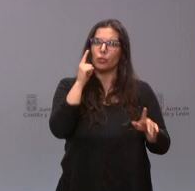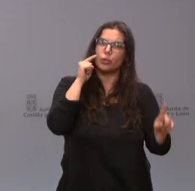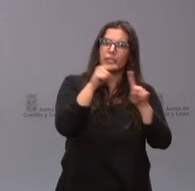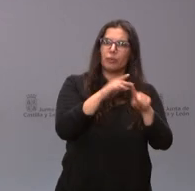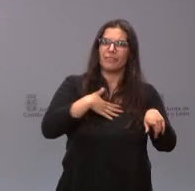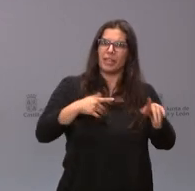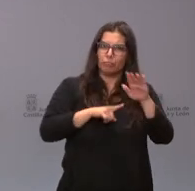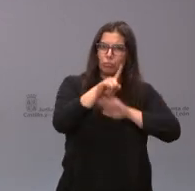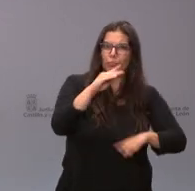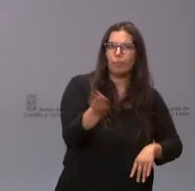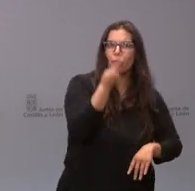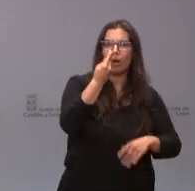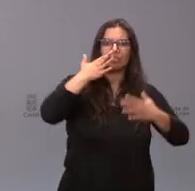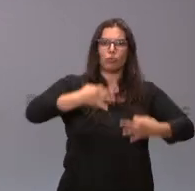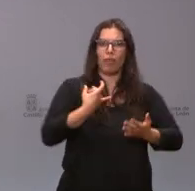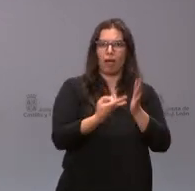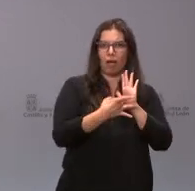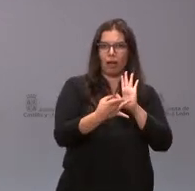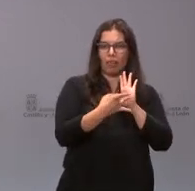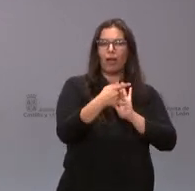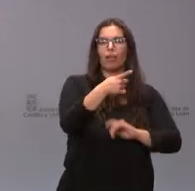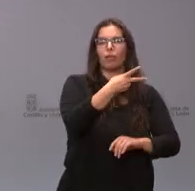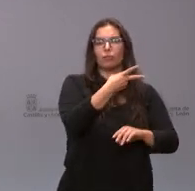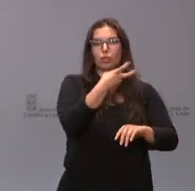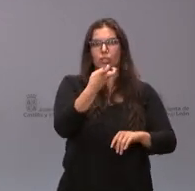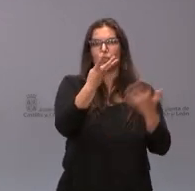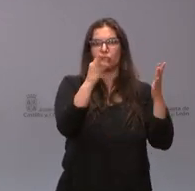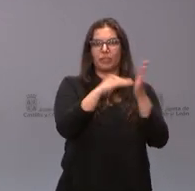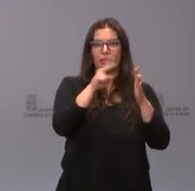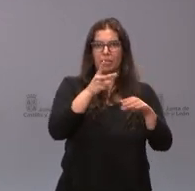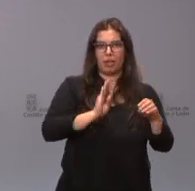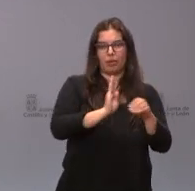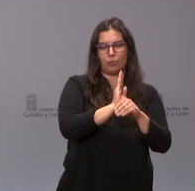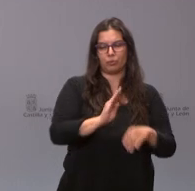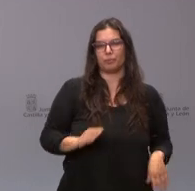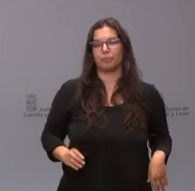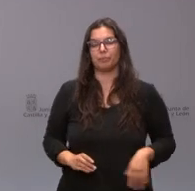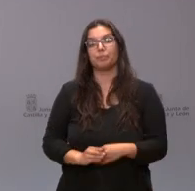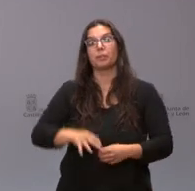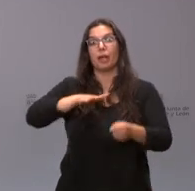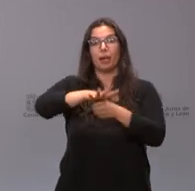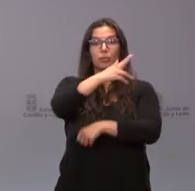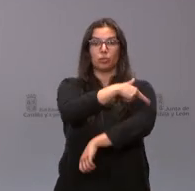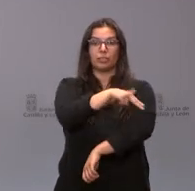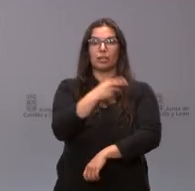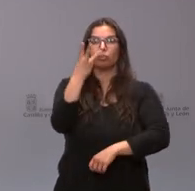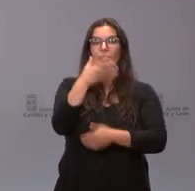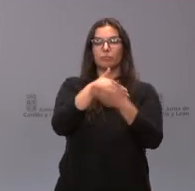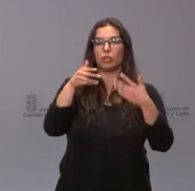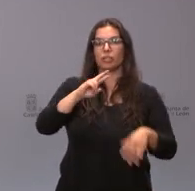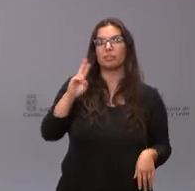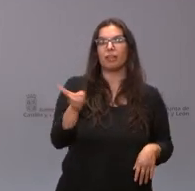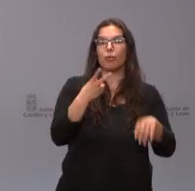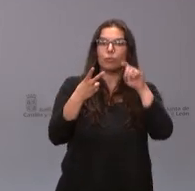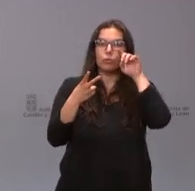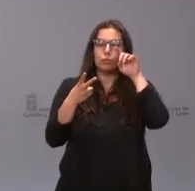mejorar y garantizar la calidad del mismo, 290.000 euros. En el ámbito sanitario, 3 millones de euros